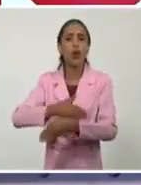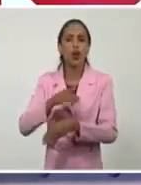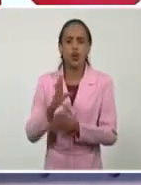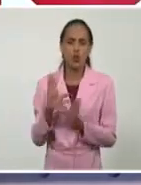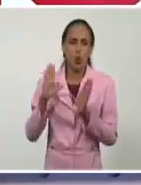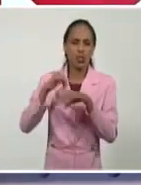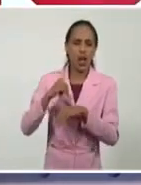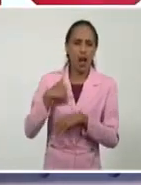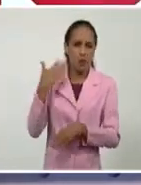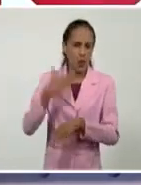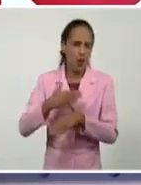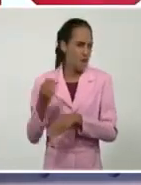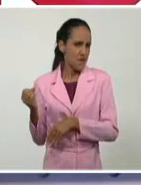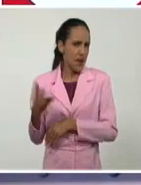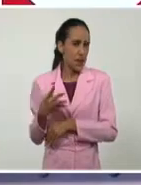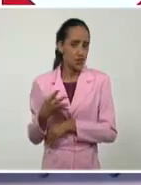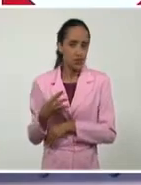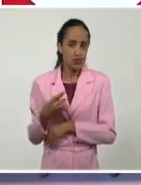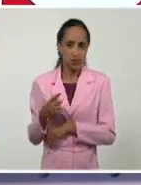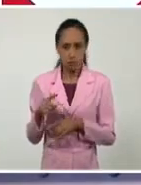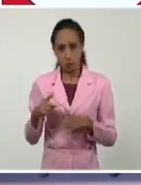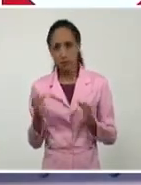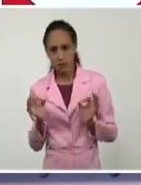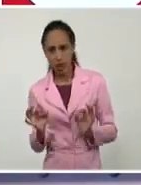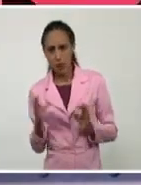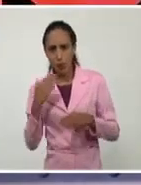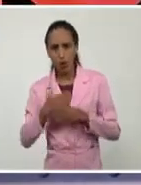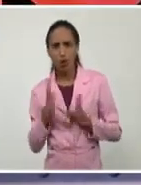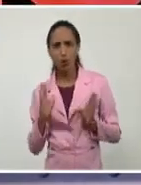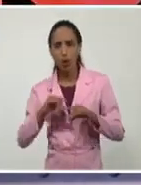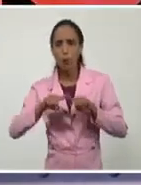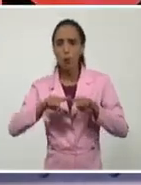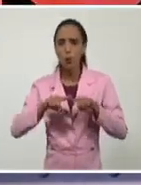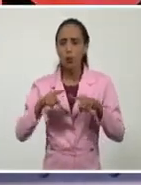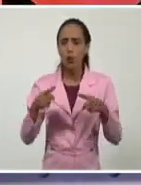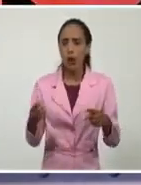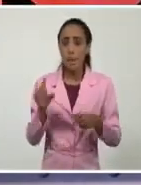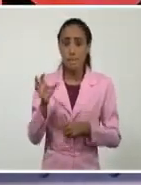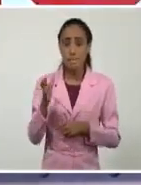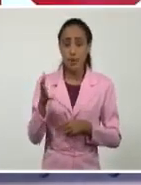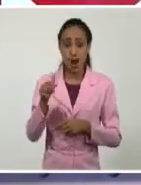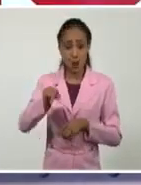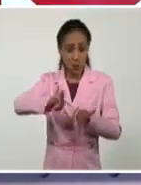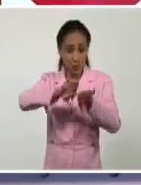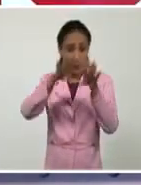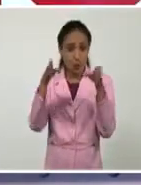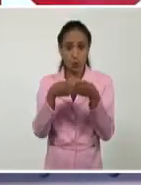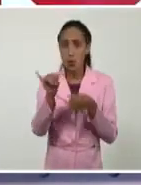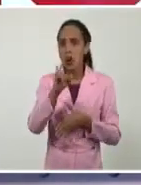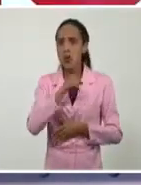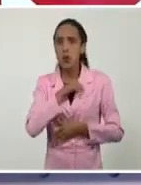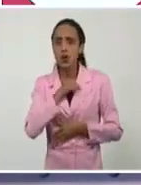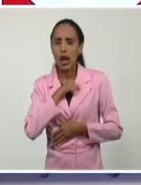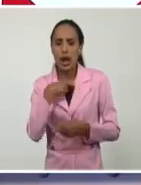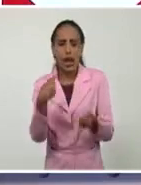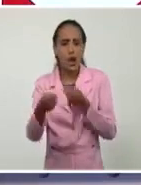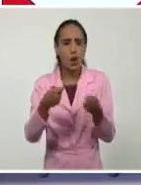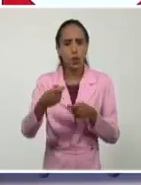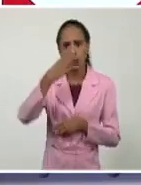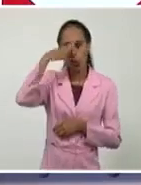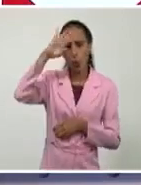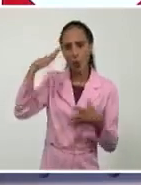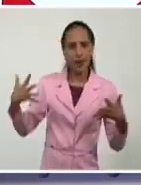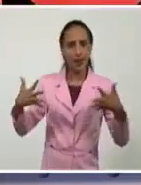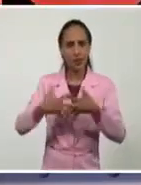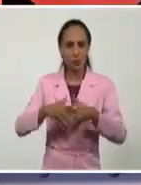existe. Y bueno, si no existe, ¿por qué los bancos de medio mundo se niegan a hacer transferencias con Cuba? ¿Por qué